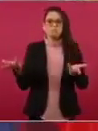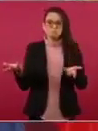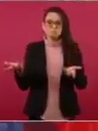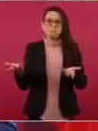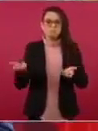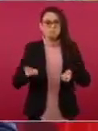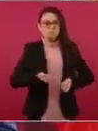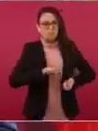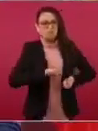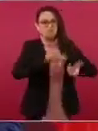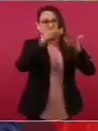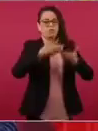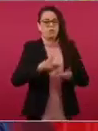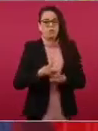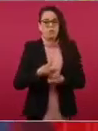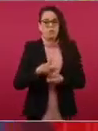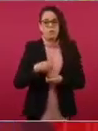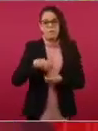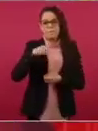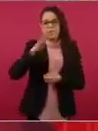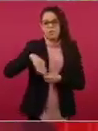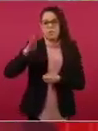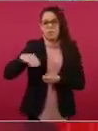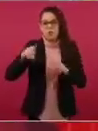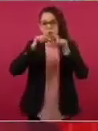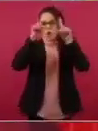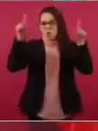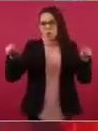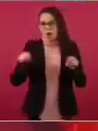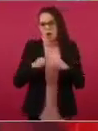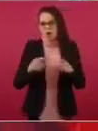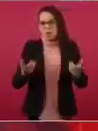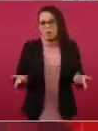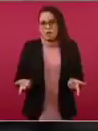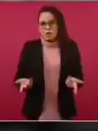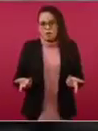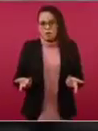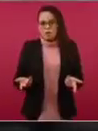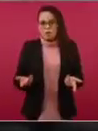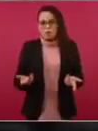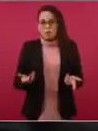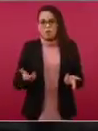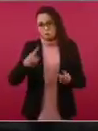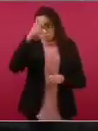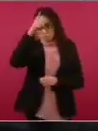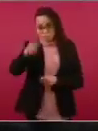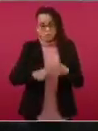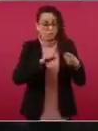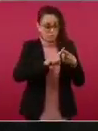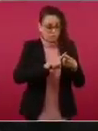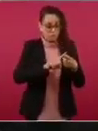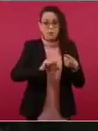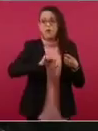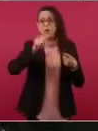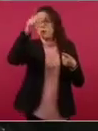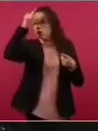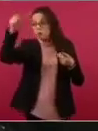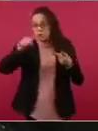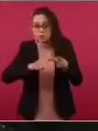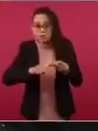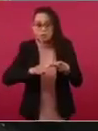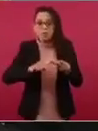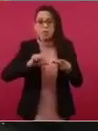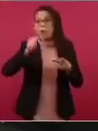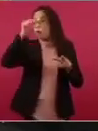y es un caso más otro, ojalá